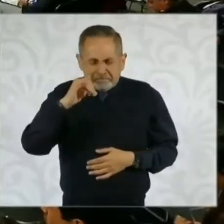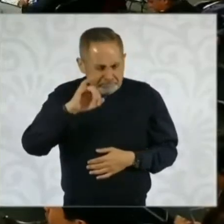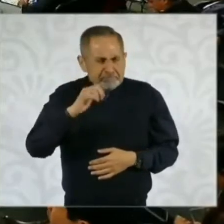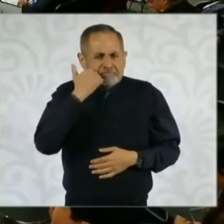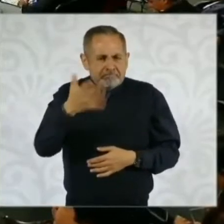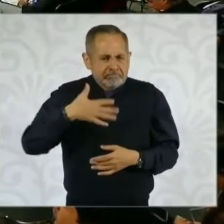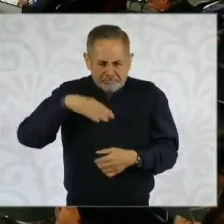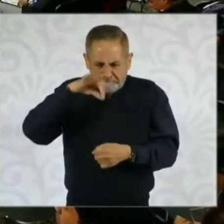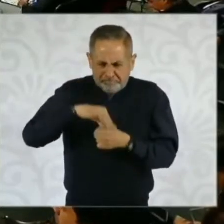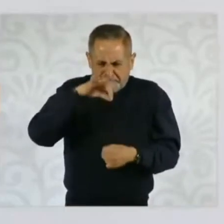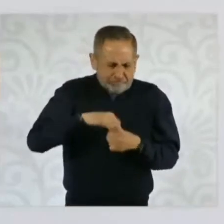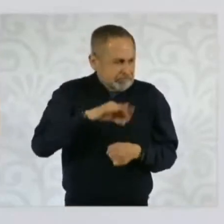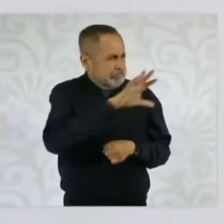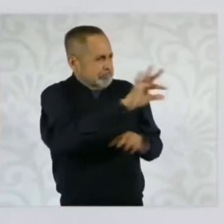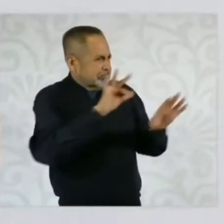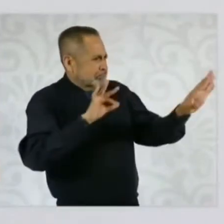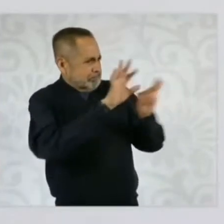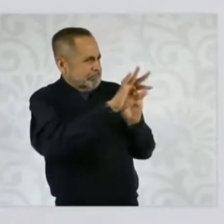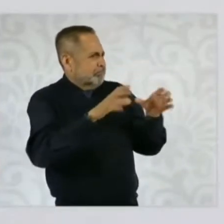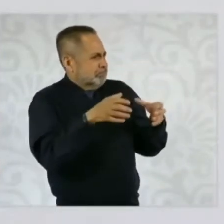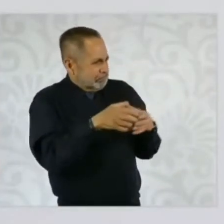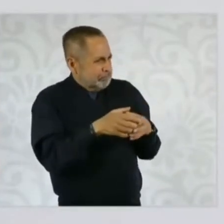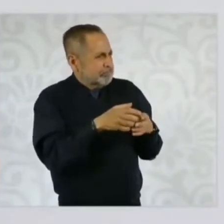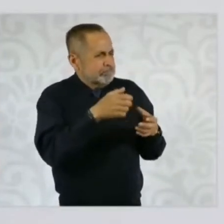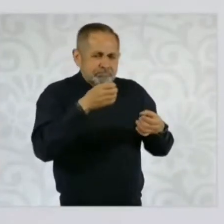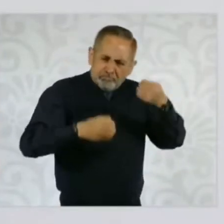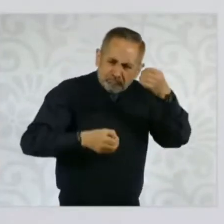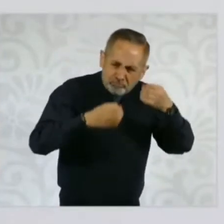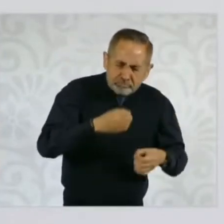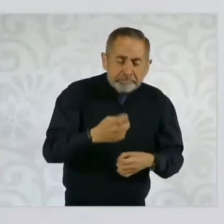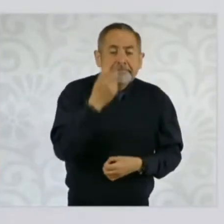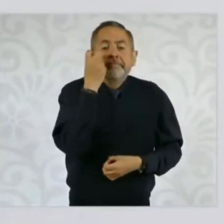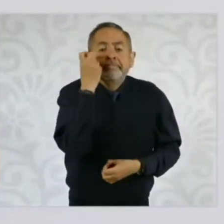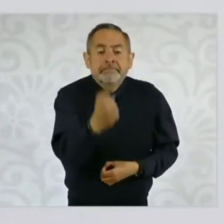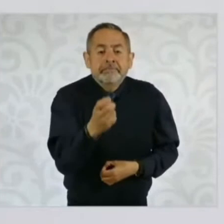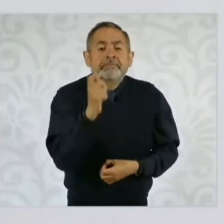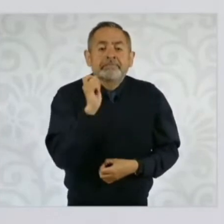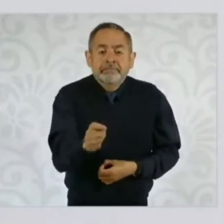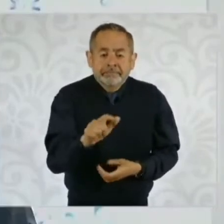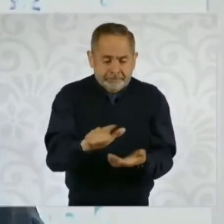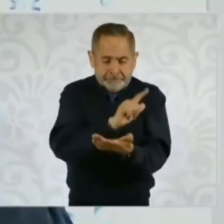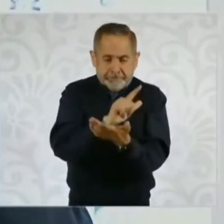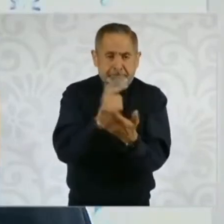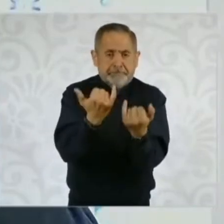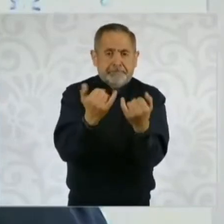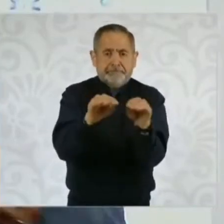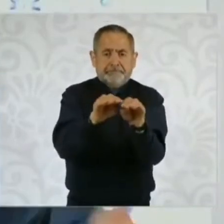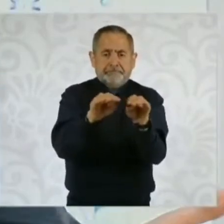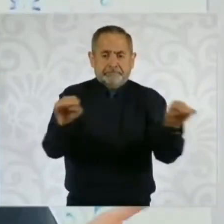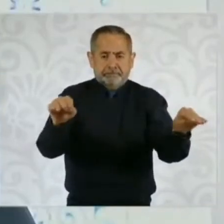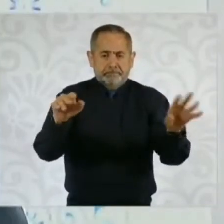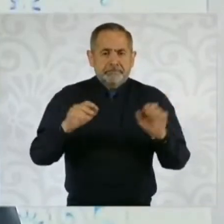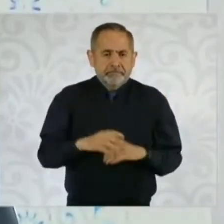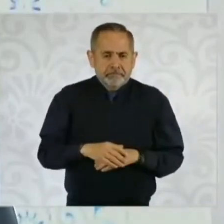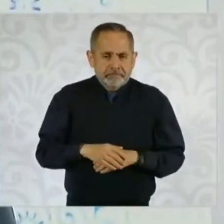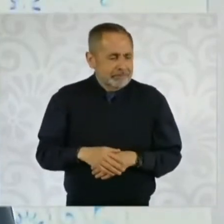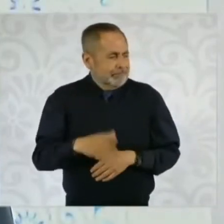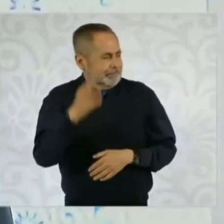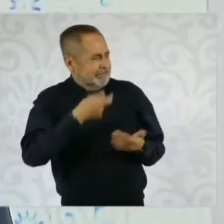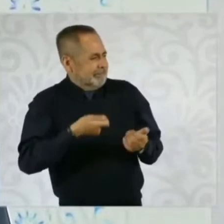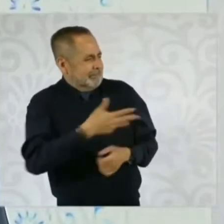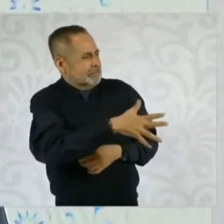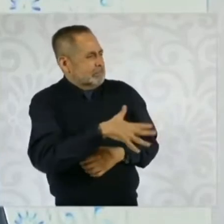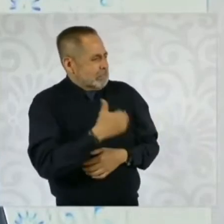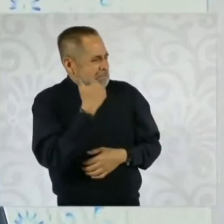a hacer? Pues construir un Estado de derecho en nuestro país. El presidente López Obrador le llamaba el Estado de Chueco.